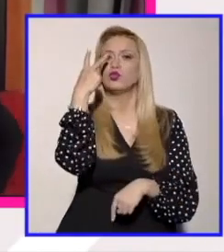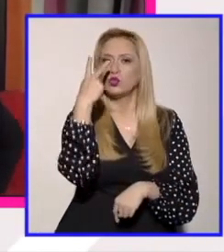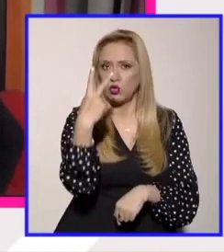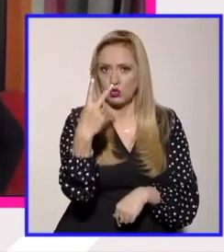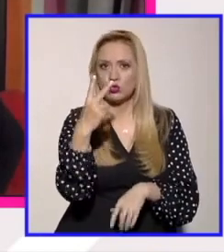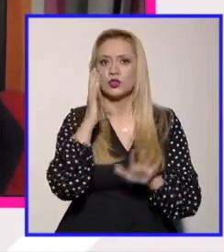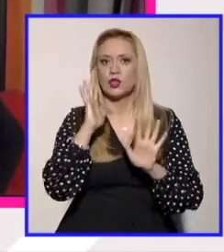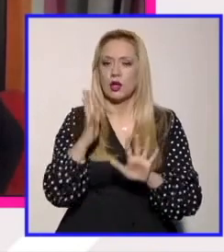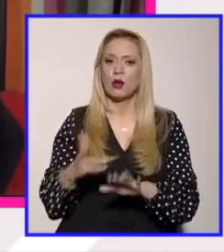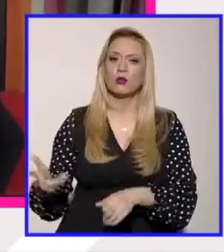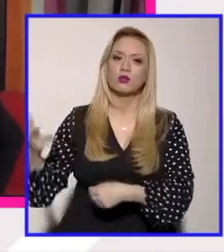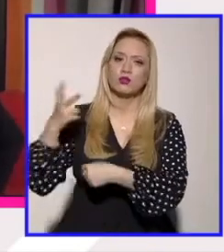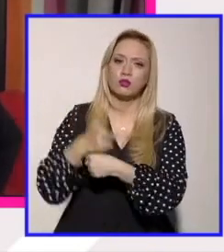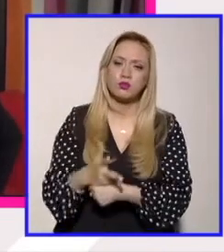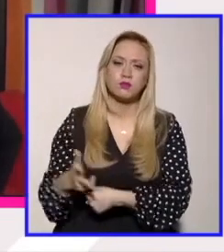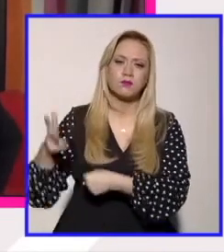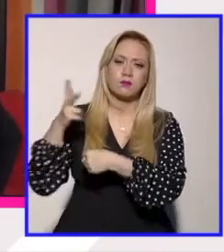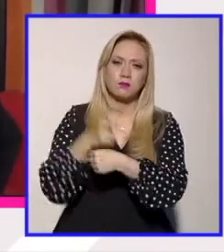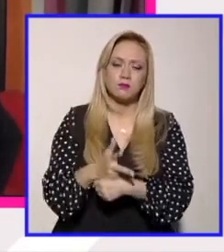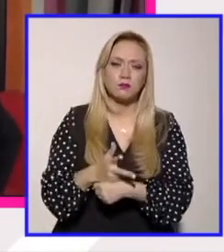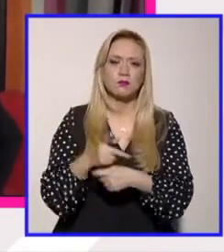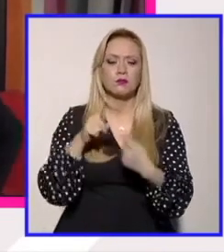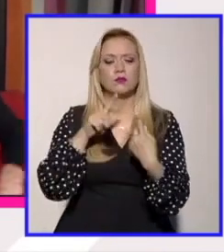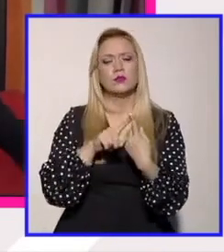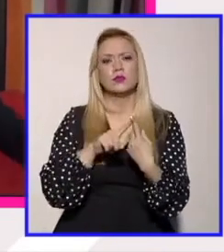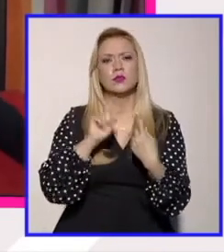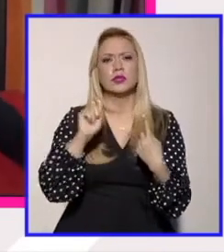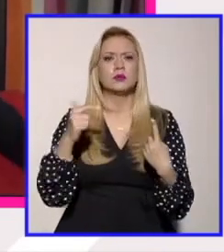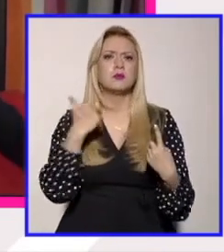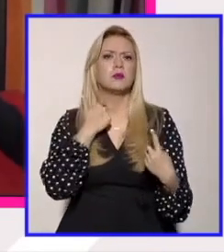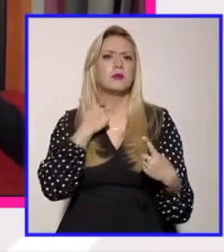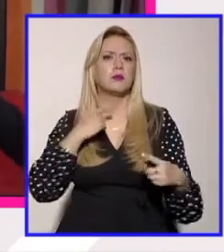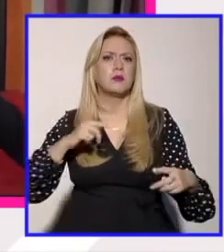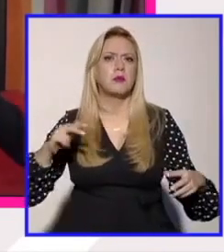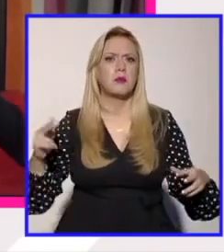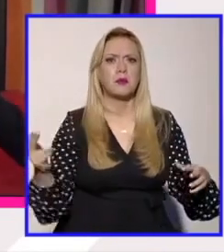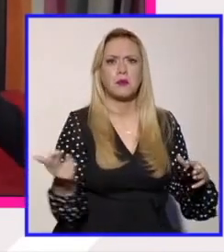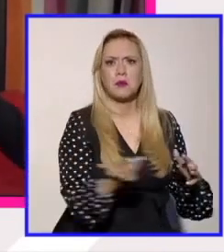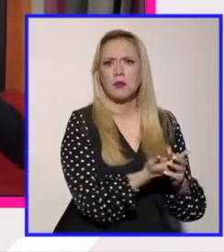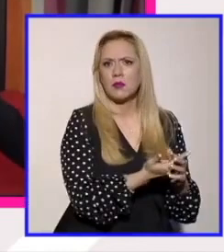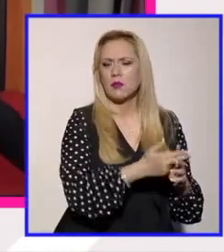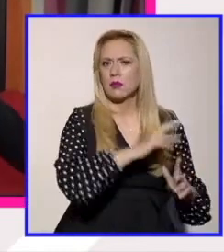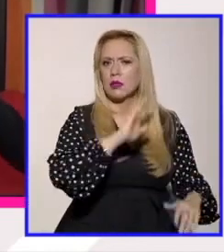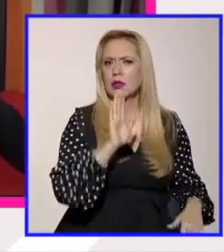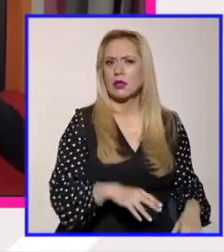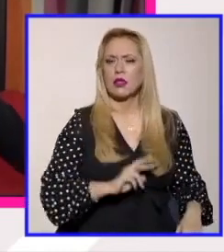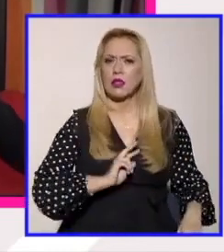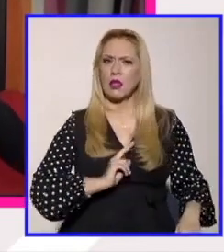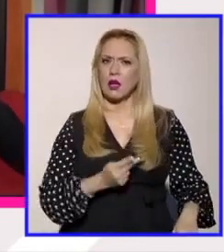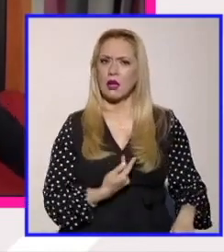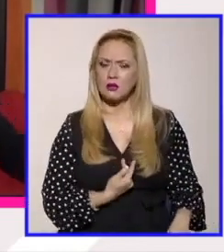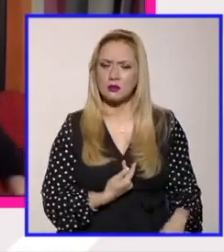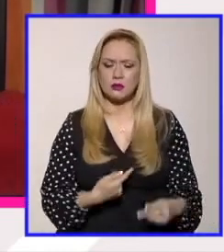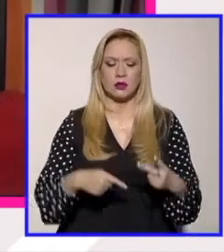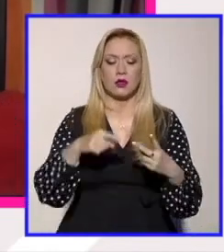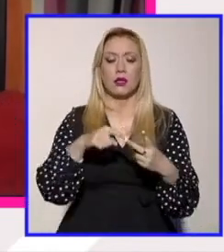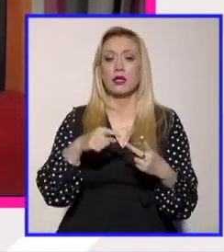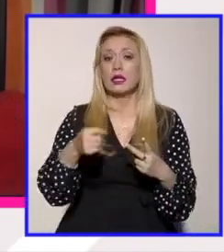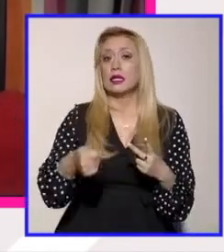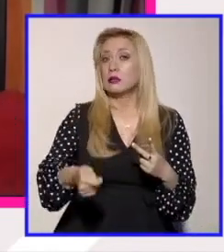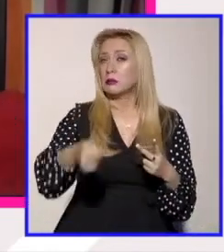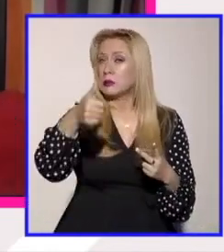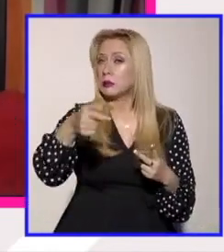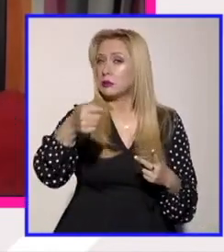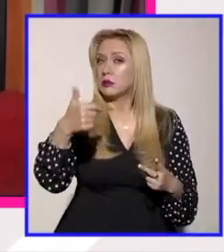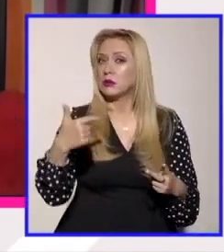un transfeminicidio y un intento de transfeminicidio que, bueno, pues evidentemente son